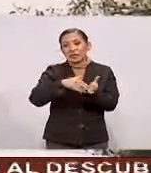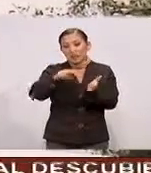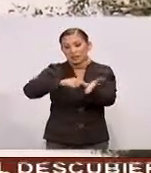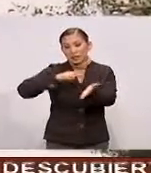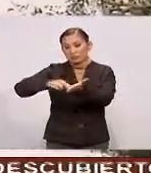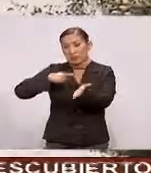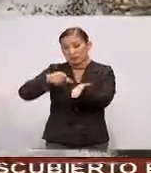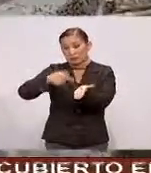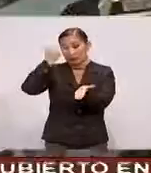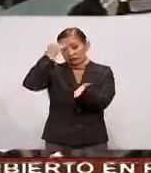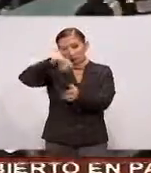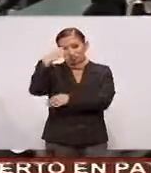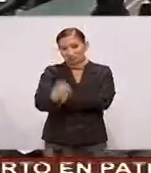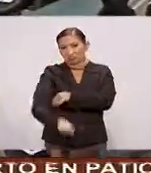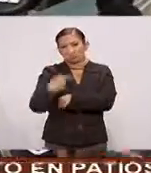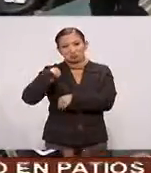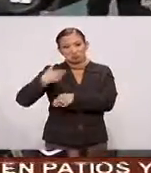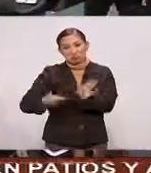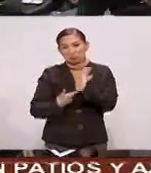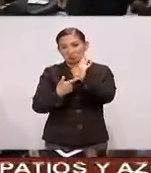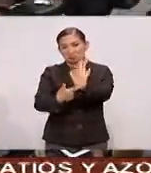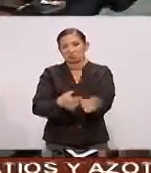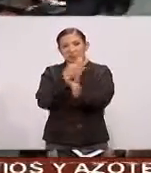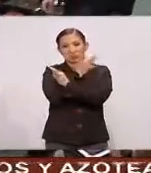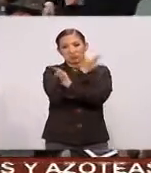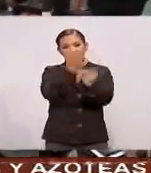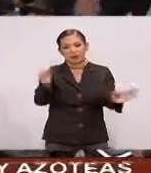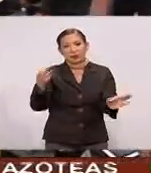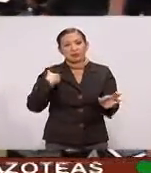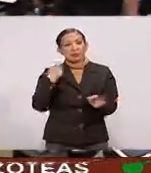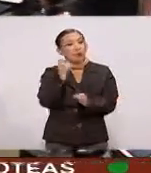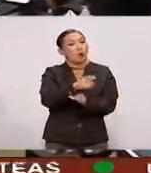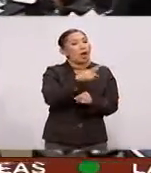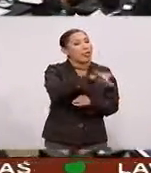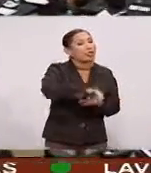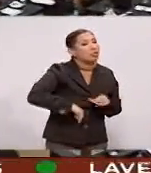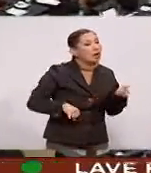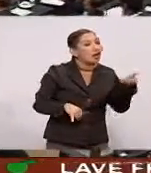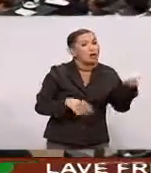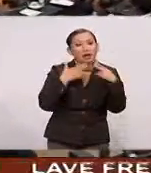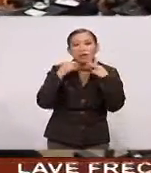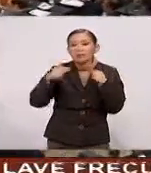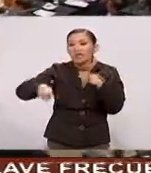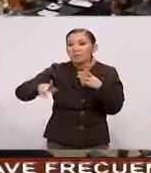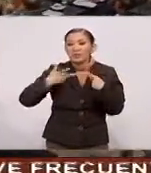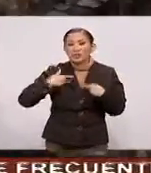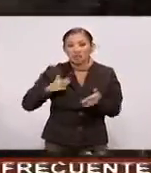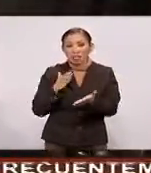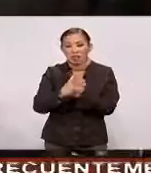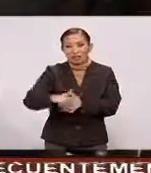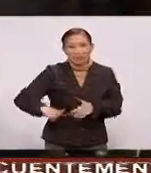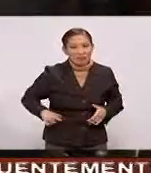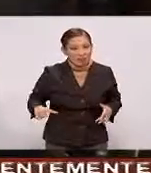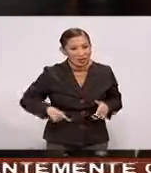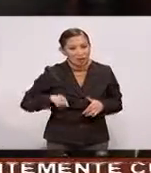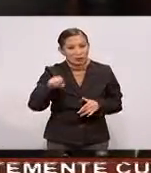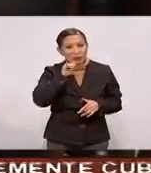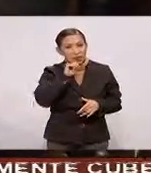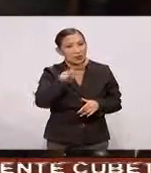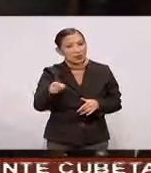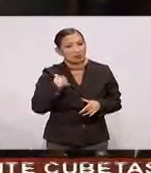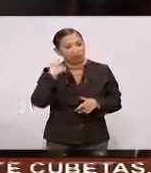propuesta Plantea ser obligatoria La presentación De las declaraciones Patrimonial De intereses Y fiscal A servidores públicos Además